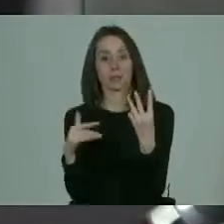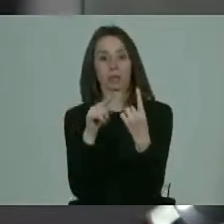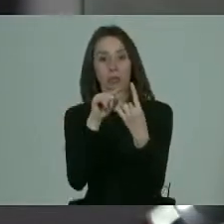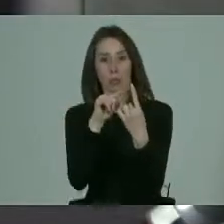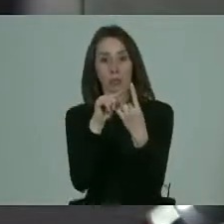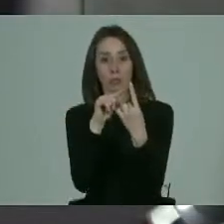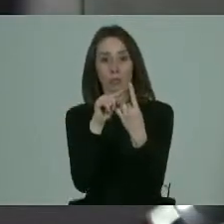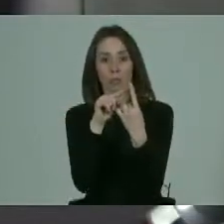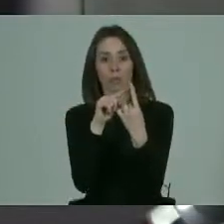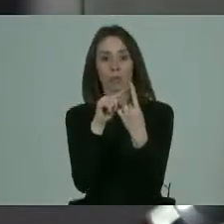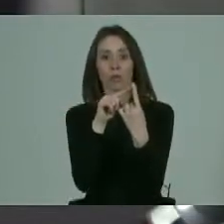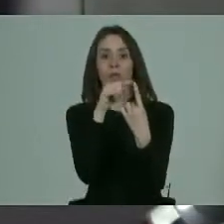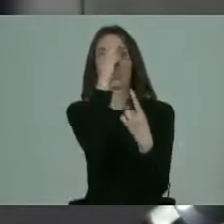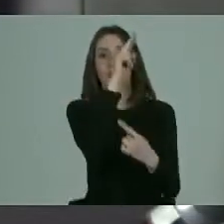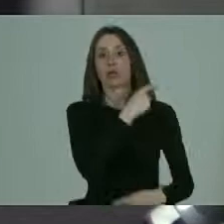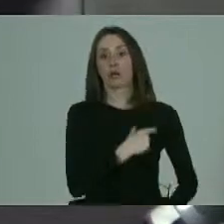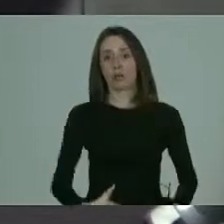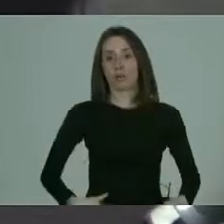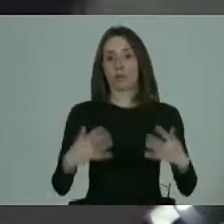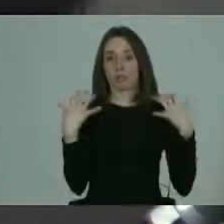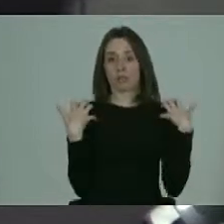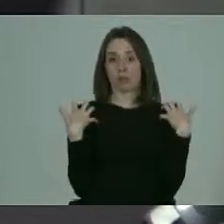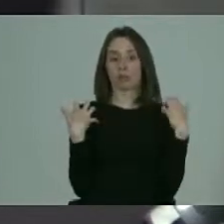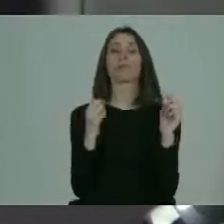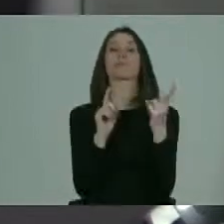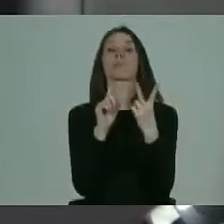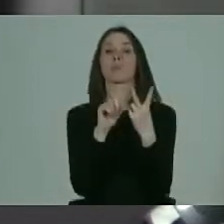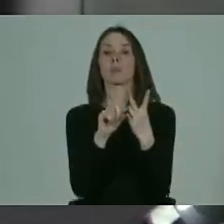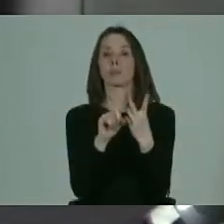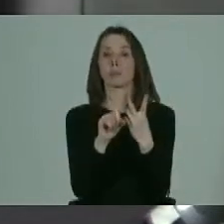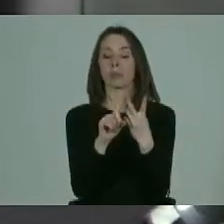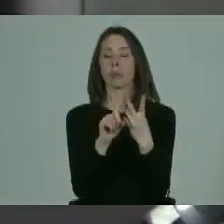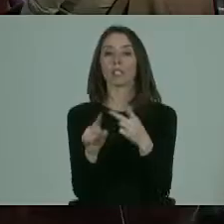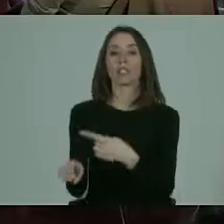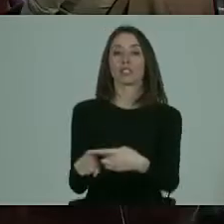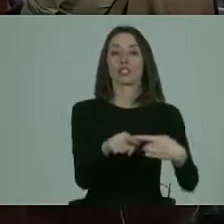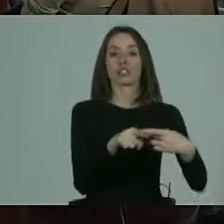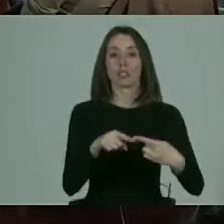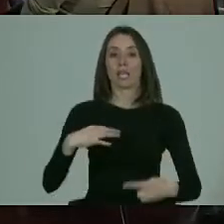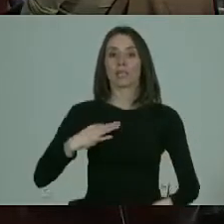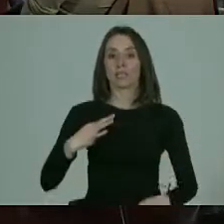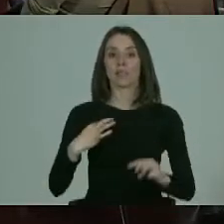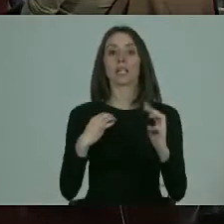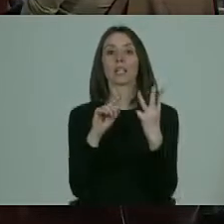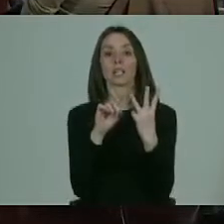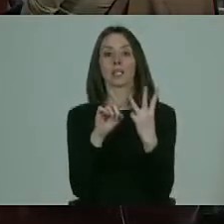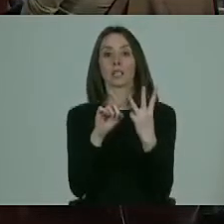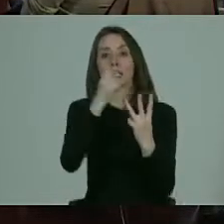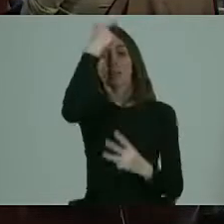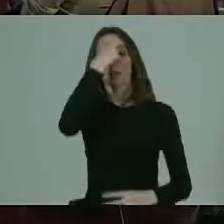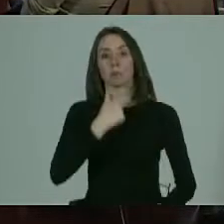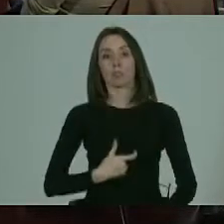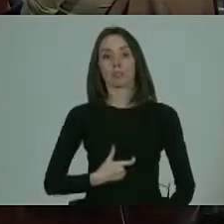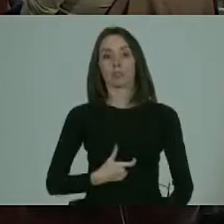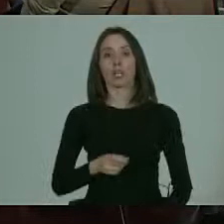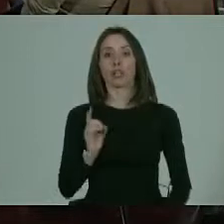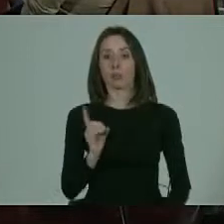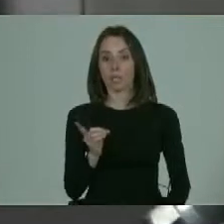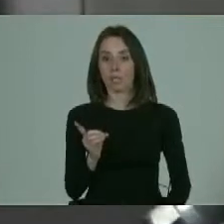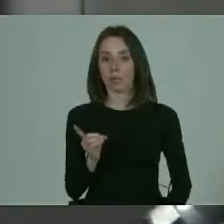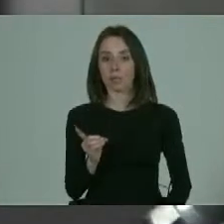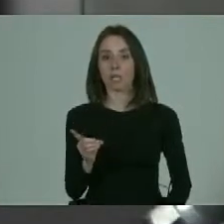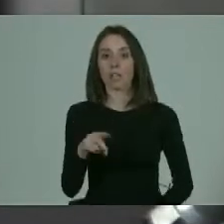uno que le corresponde a nivel gubernamental, otro que tiene que ver con la sociedad civil y otro que tiene que ver con las personas con discapacidad.